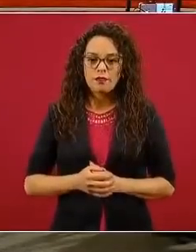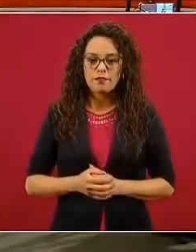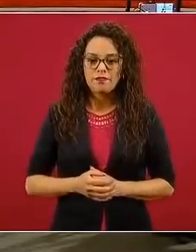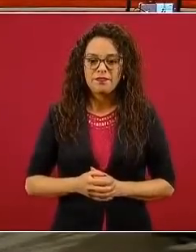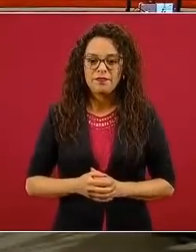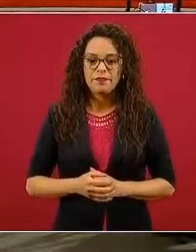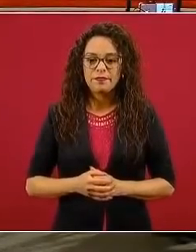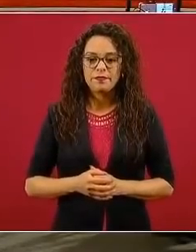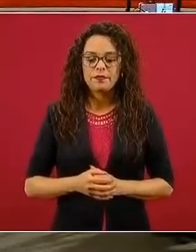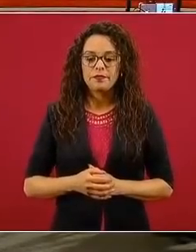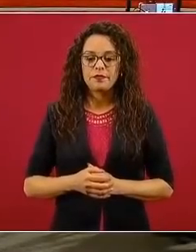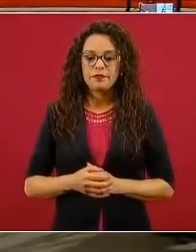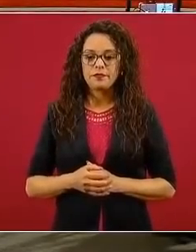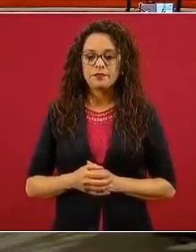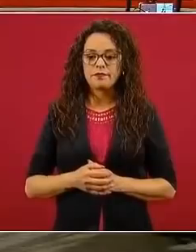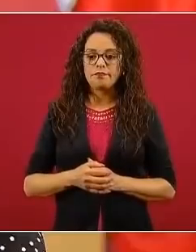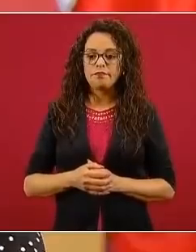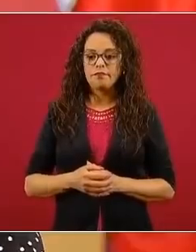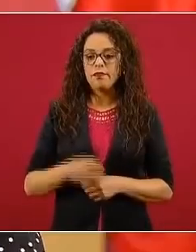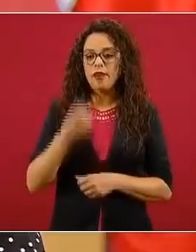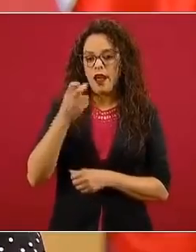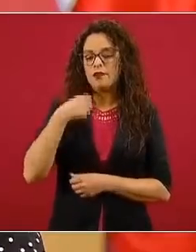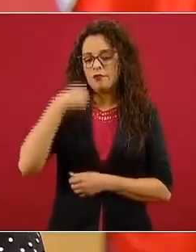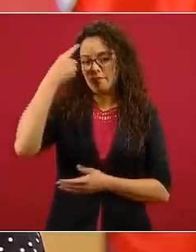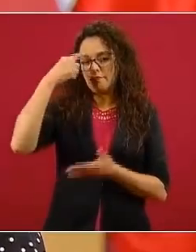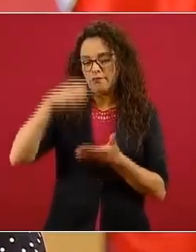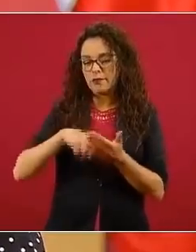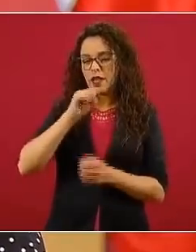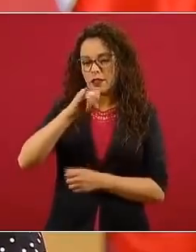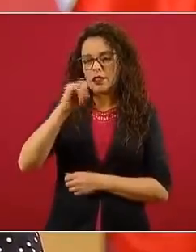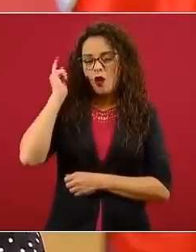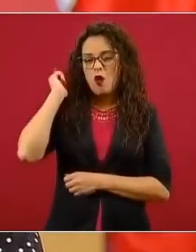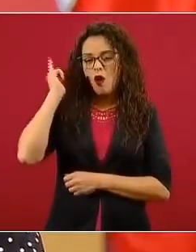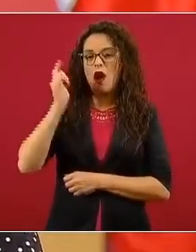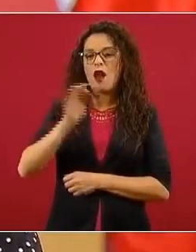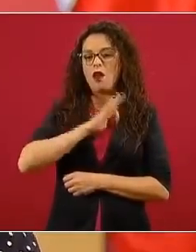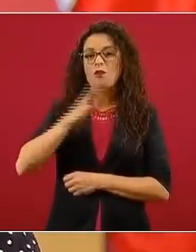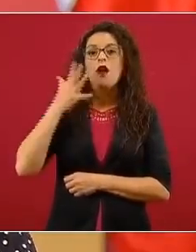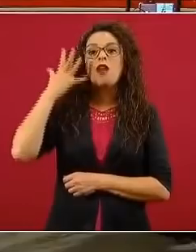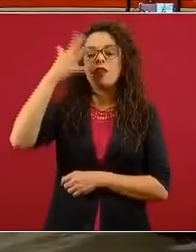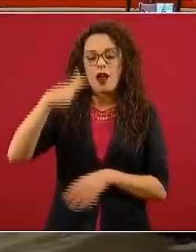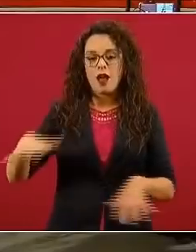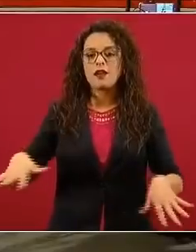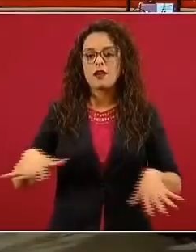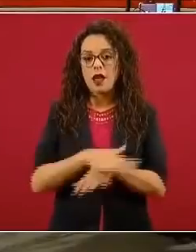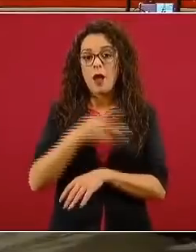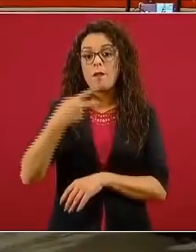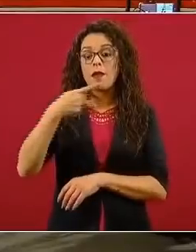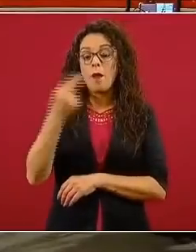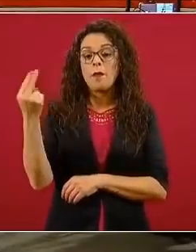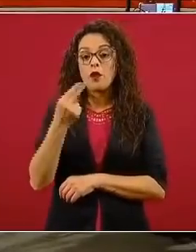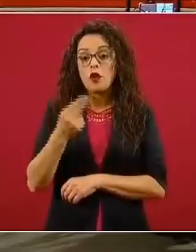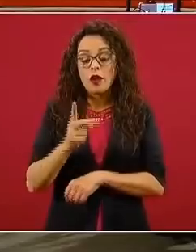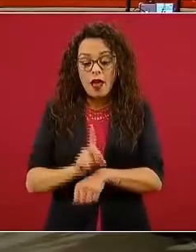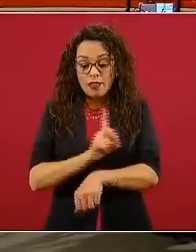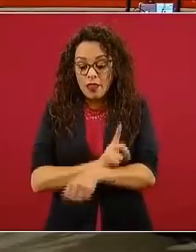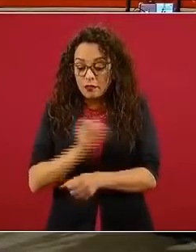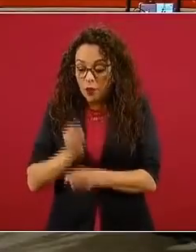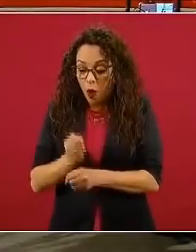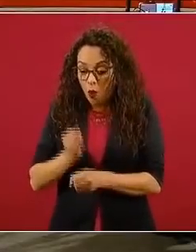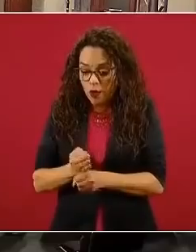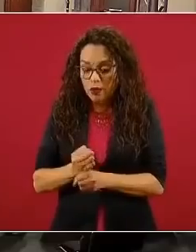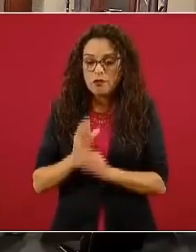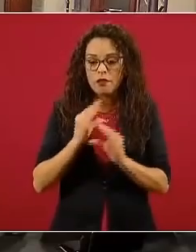pues, seguramente tendremos cambios a largo plazo, pero desde ahorita tenemos que practicarlos.